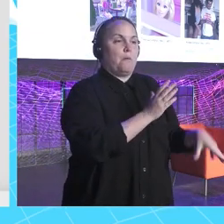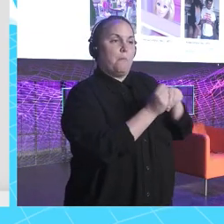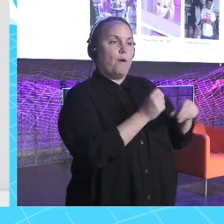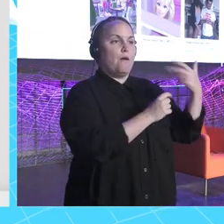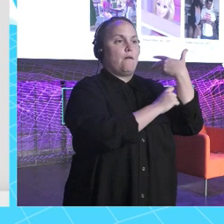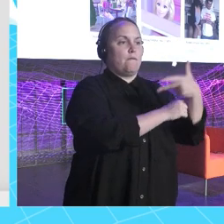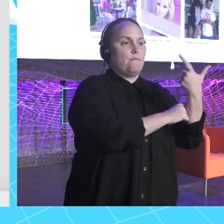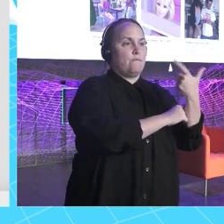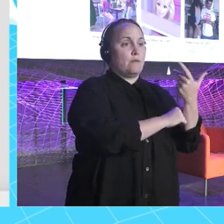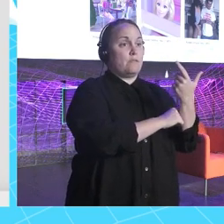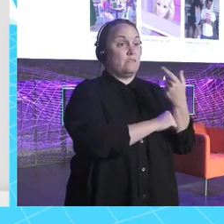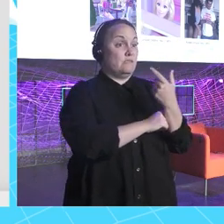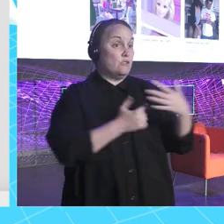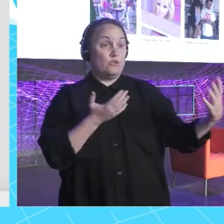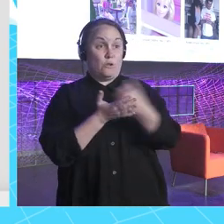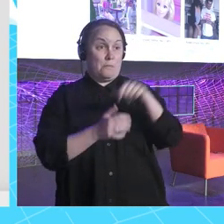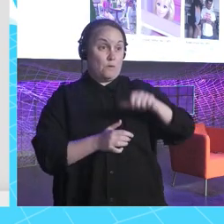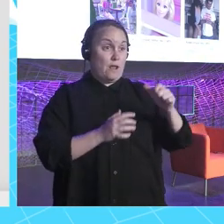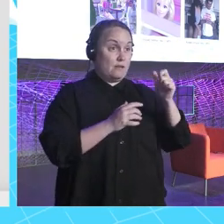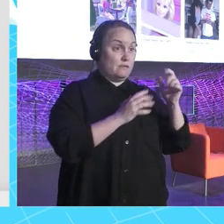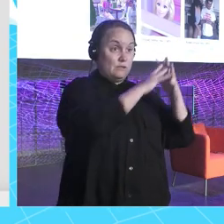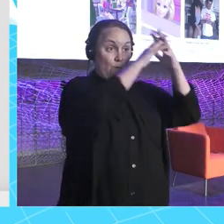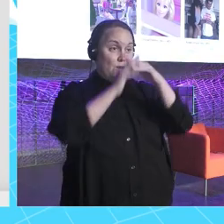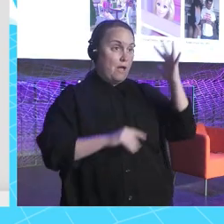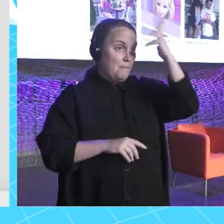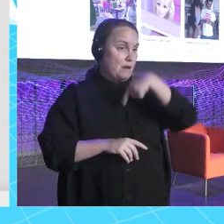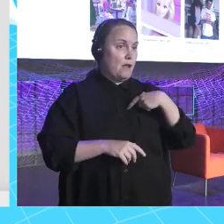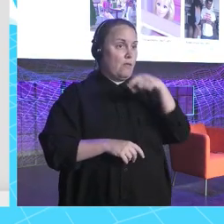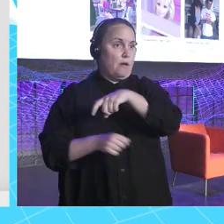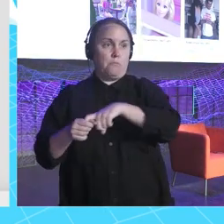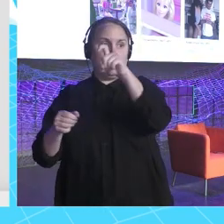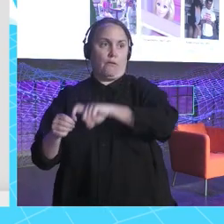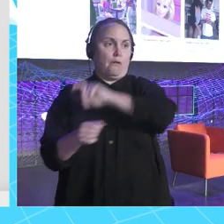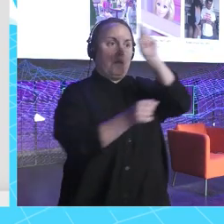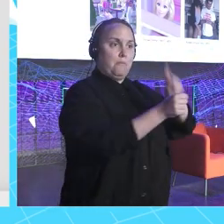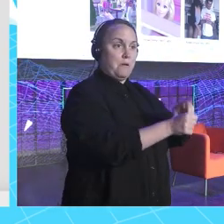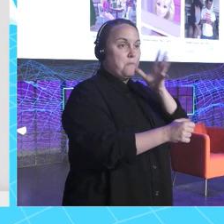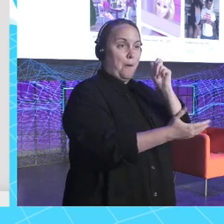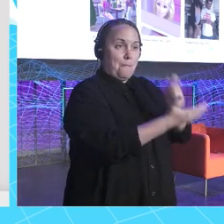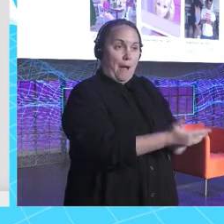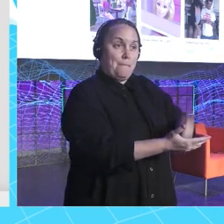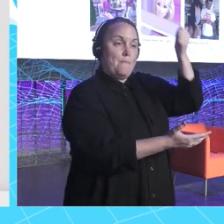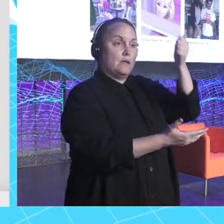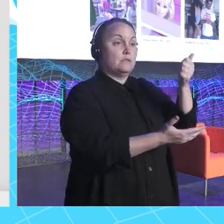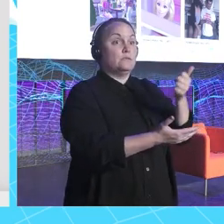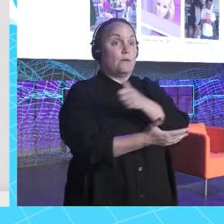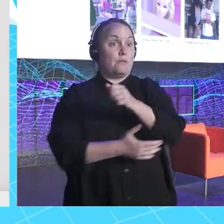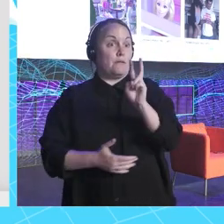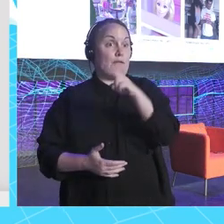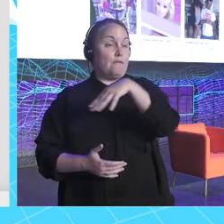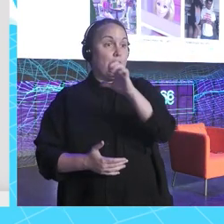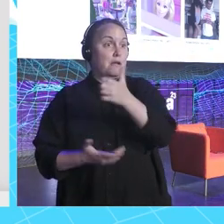me pagan más en Instagram, hasta luego, besitos. Y entonces así nos dejaron todos en bragas y todos los vainas hicimos a YouTube. ¡Uep! Pues